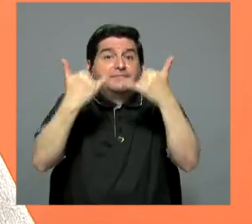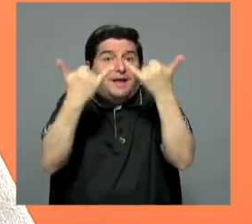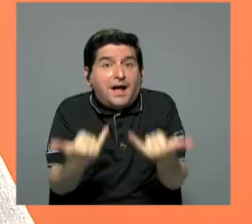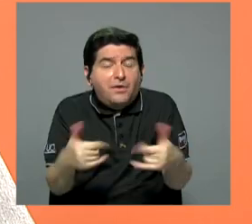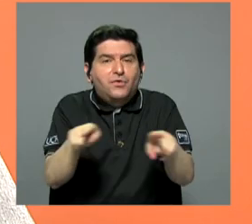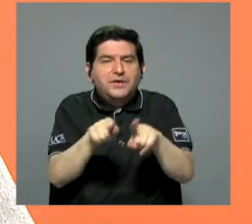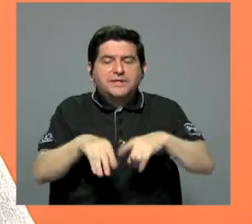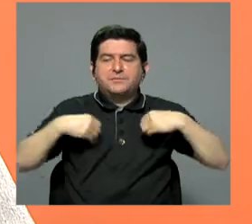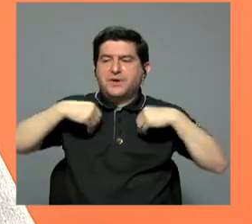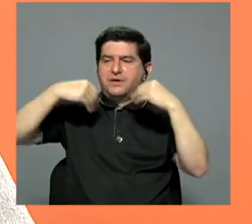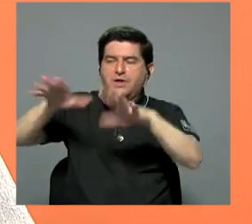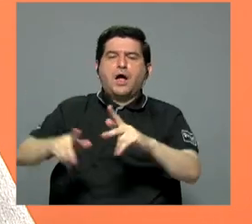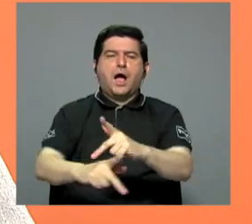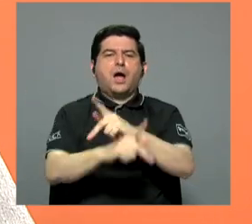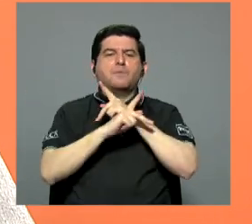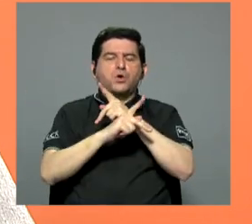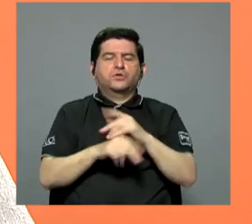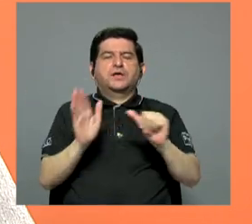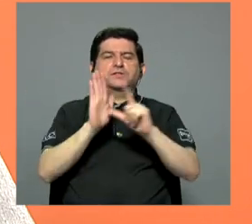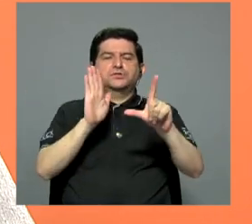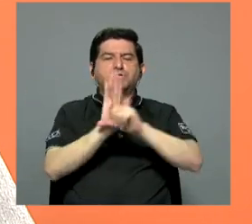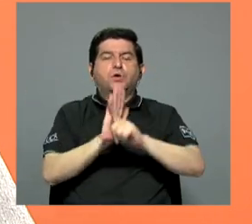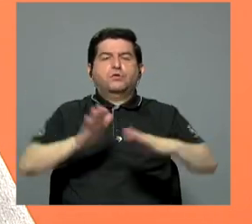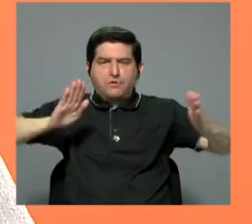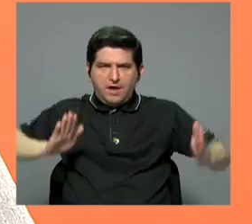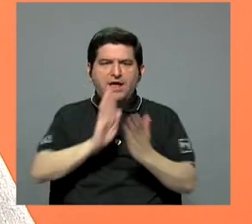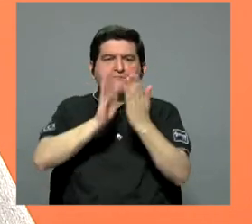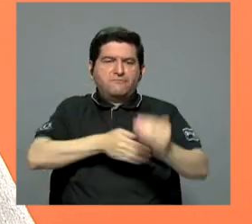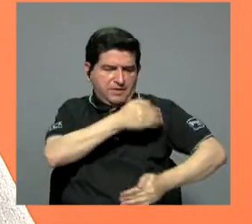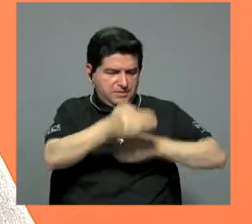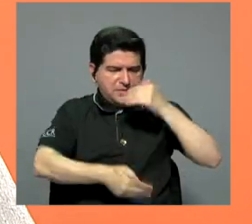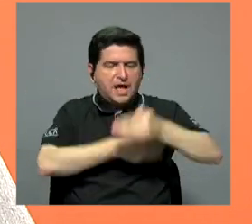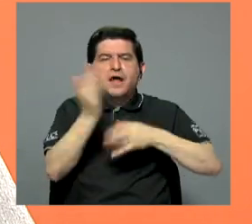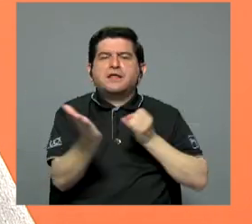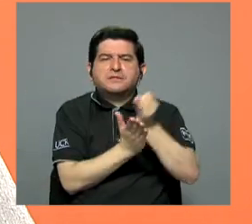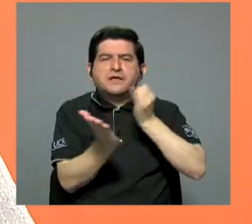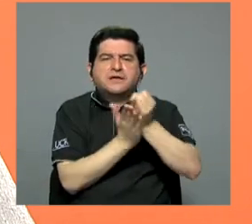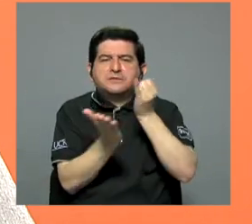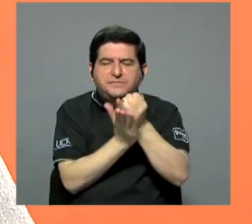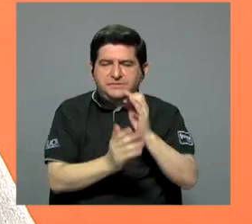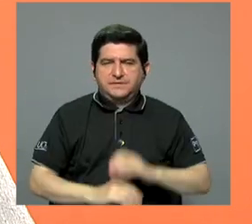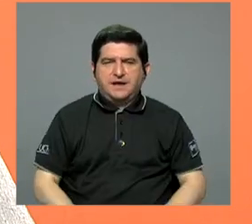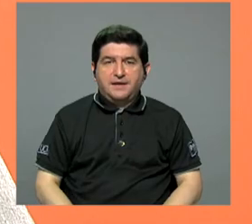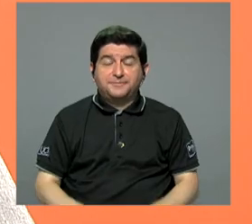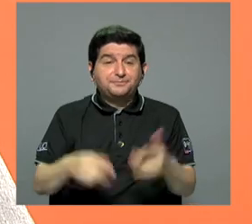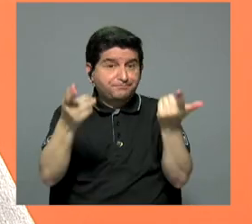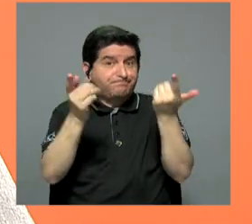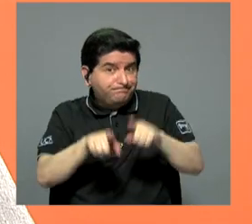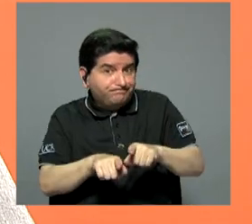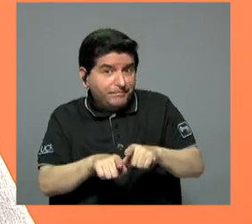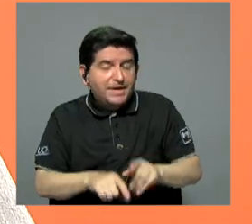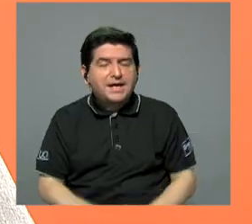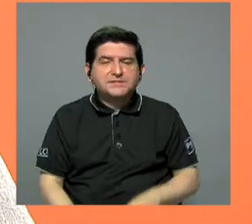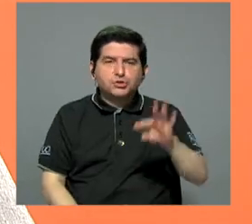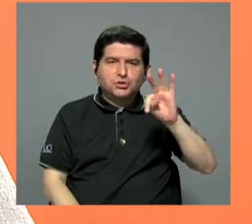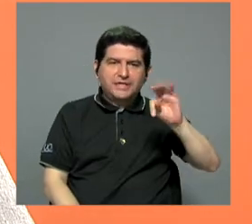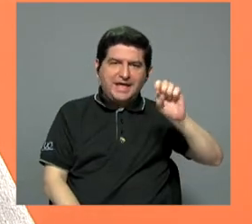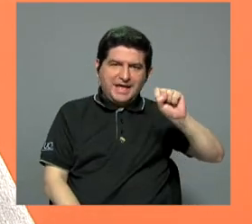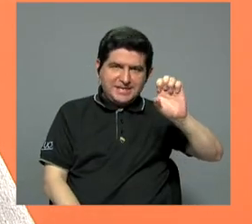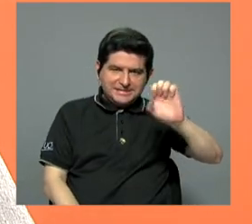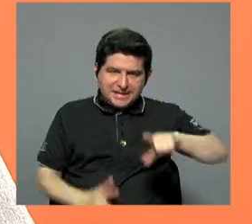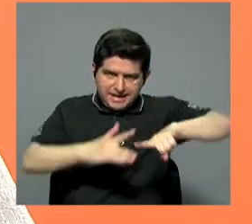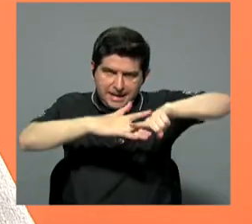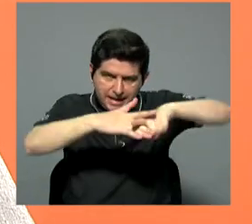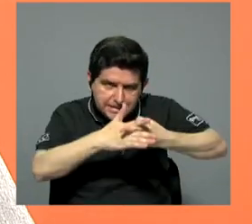ahora también ha renunciado a su inmunidad parlamentaria para afrontar pues los procesos que se investigan en este caso. Como decimos pues el Tribunal Supremo de Elecciones